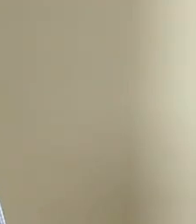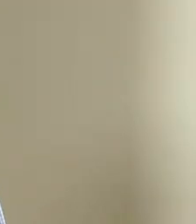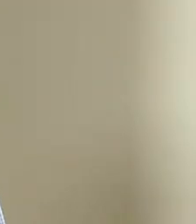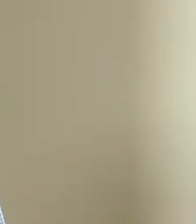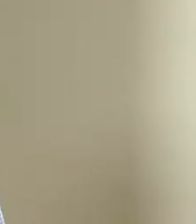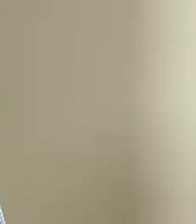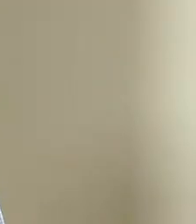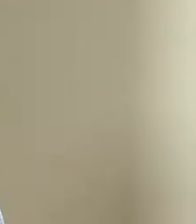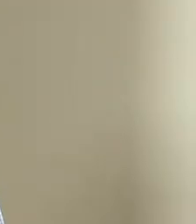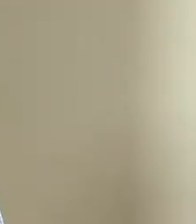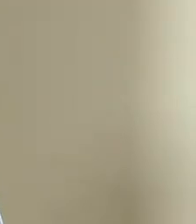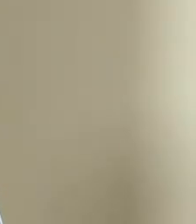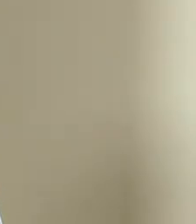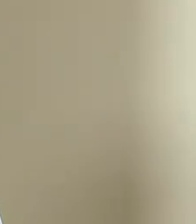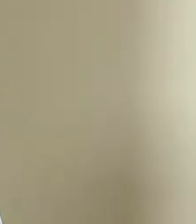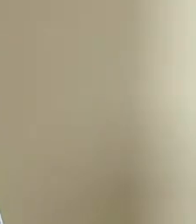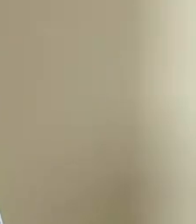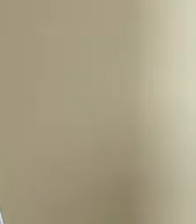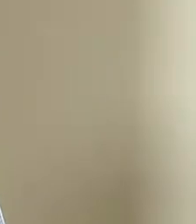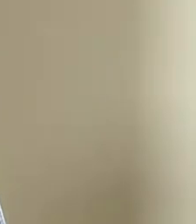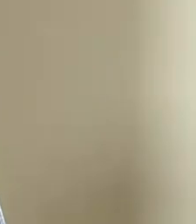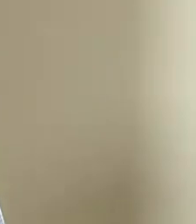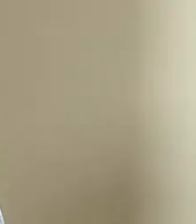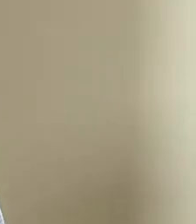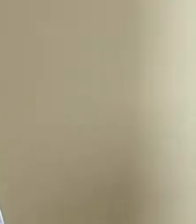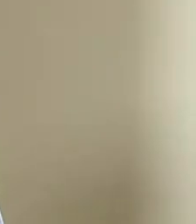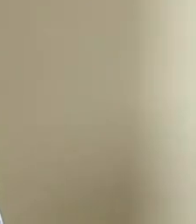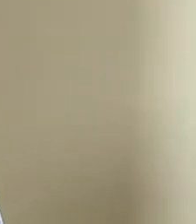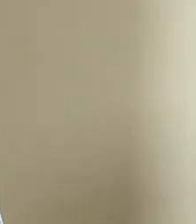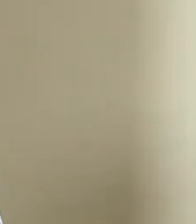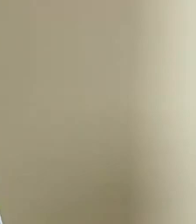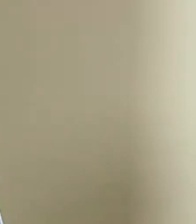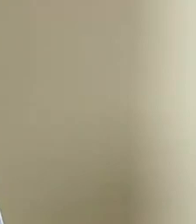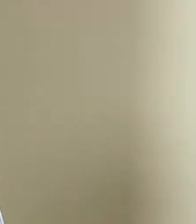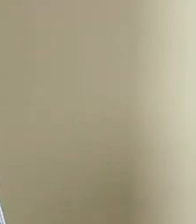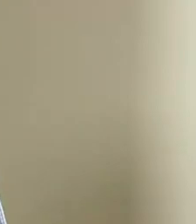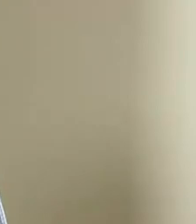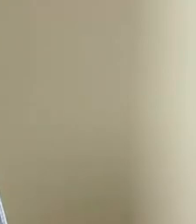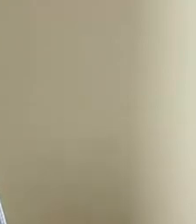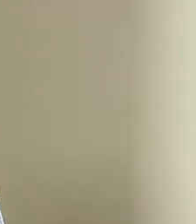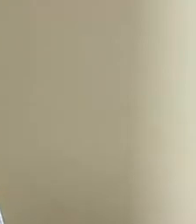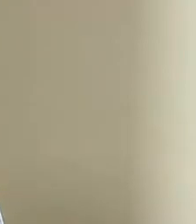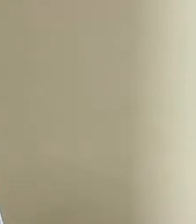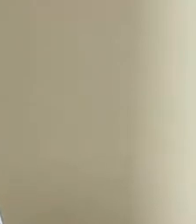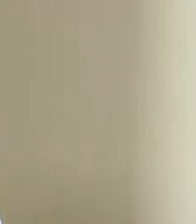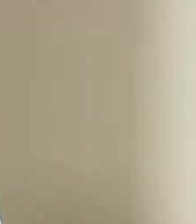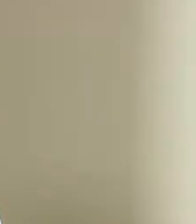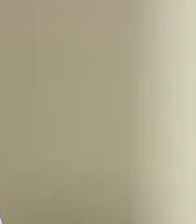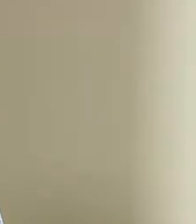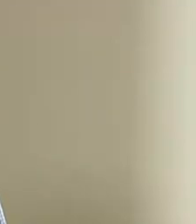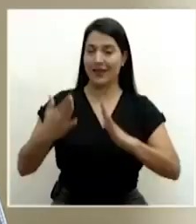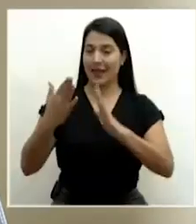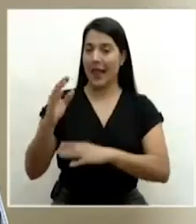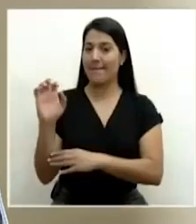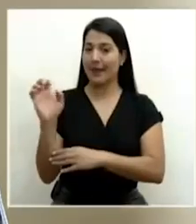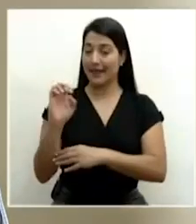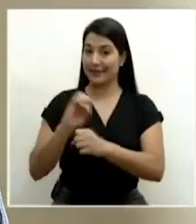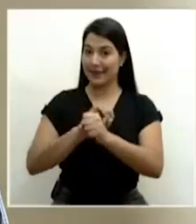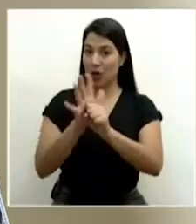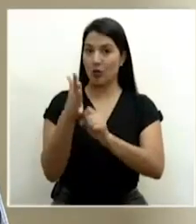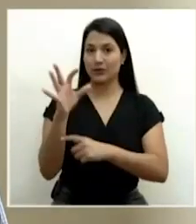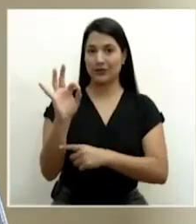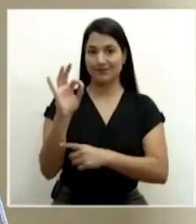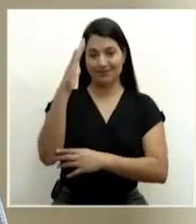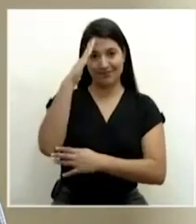autoridades de gobierno nos darán el balance de la atención institucional y esfuerzos conjuntos para enfrentar la emergencia por el COVID-19. Saludamos al